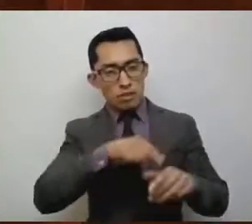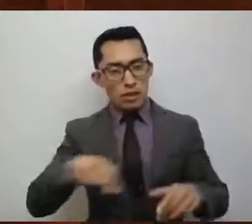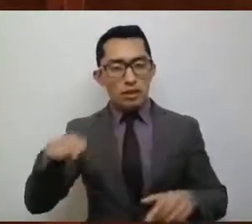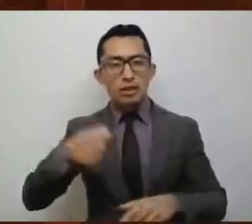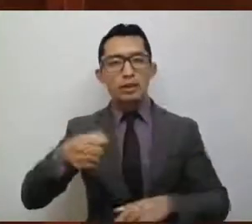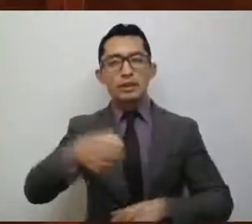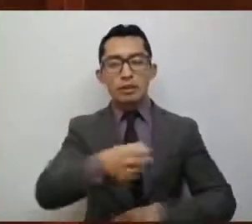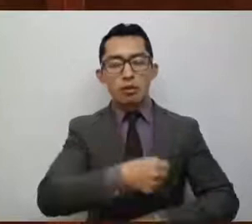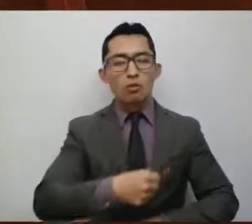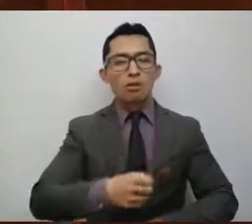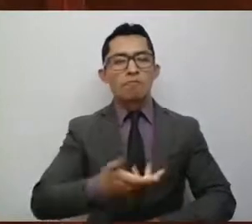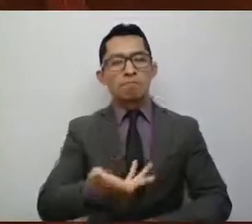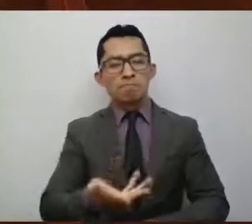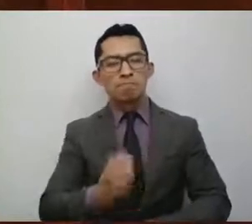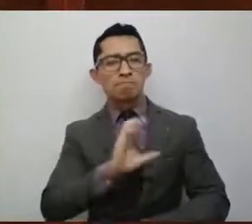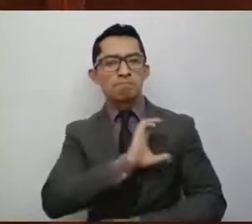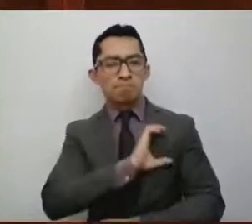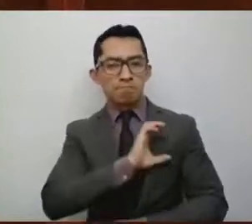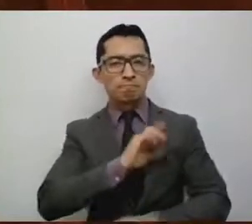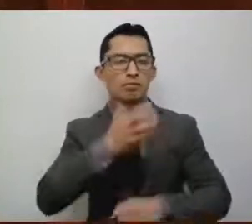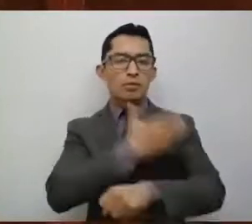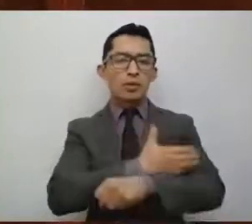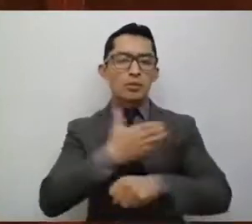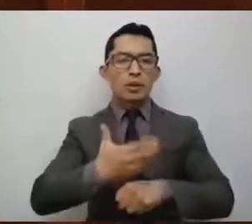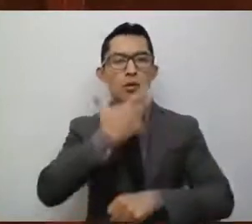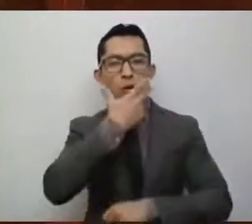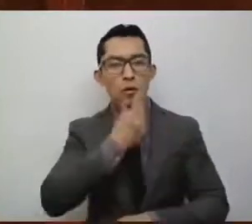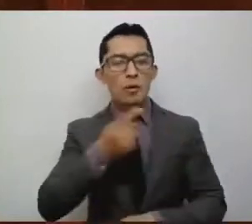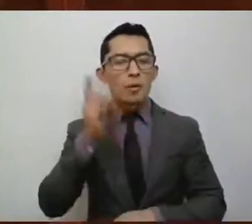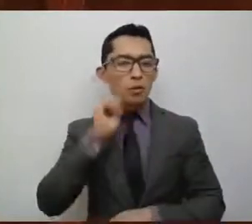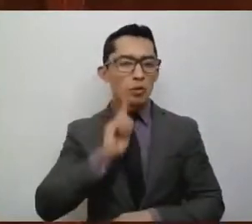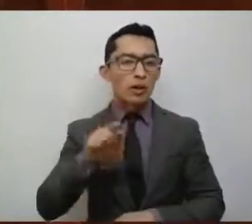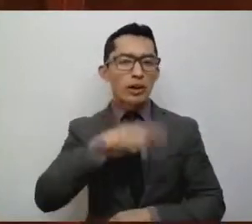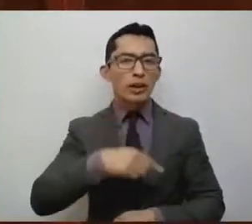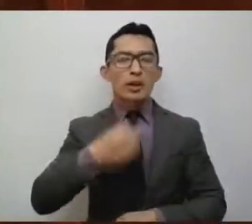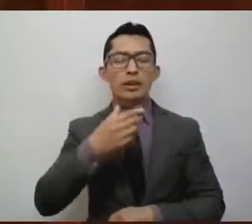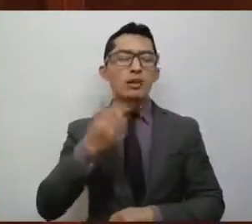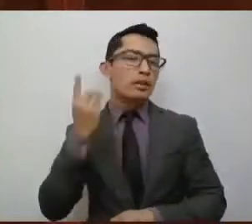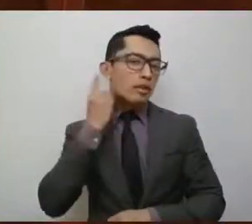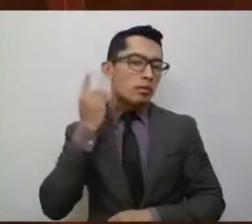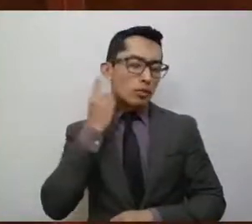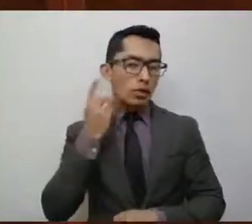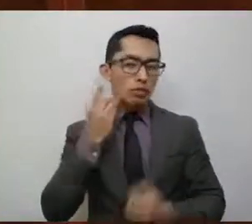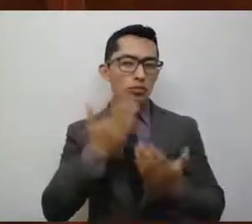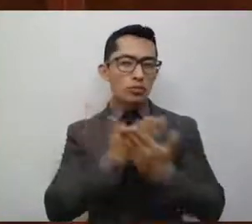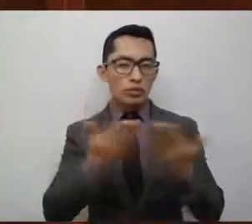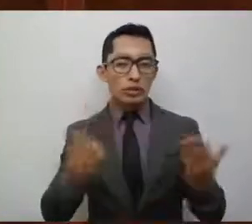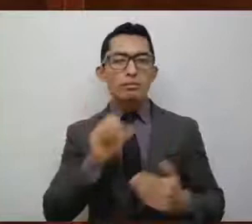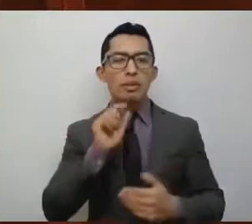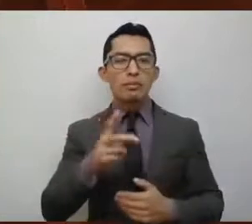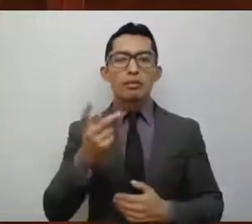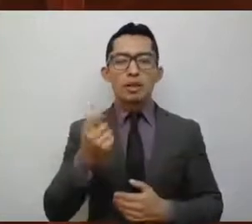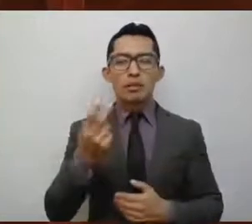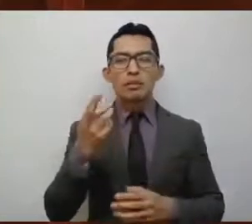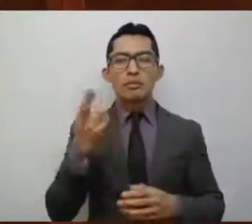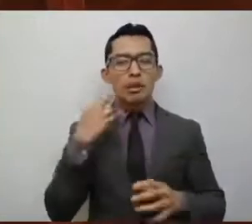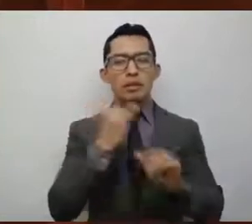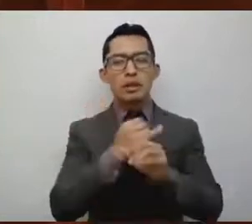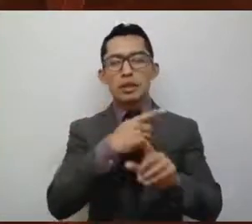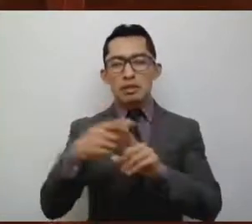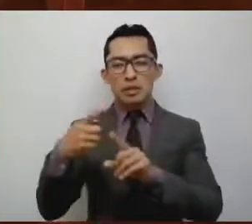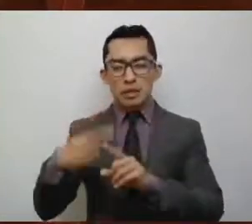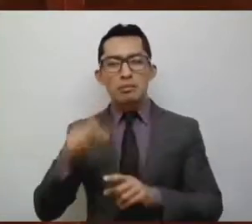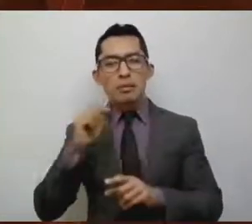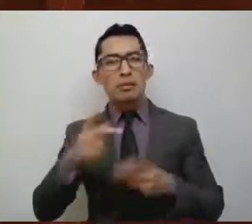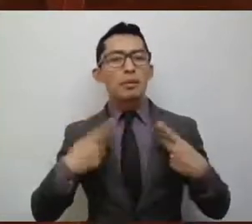mucho afecto a mis compañeras y compañeras legisladores y legisladoras, a los medios de comunicación y a los mexiquenses